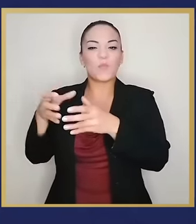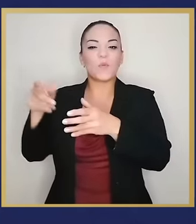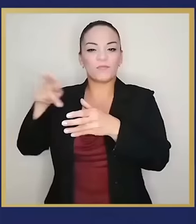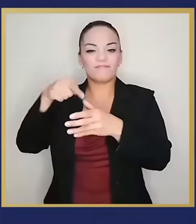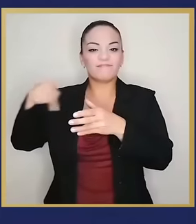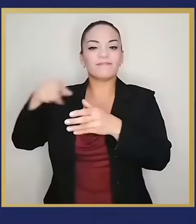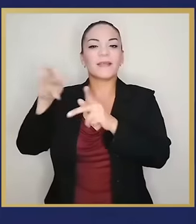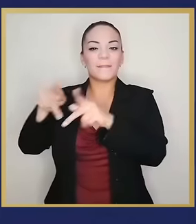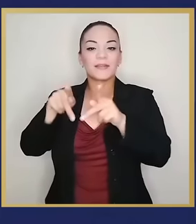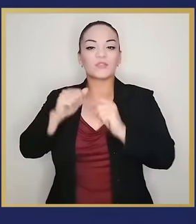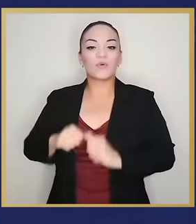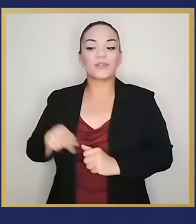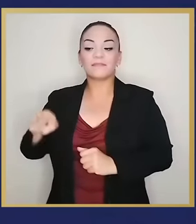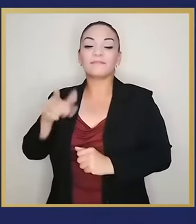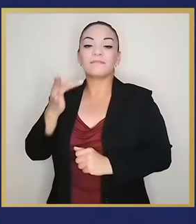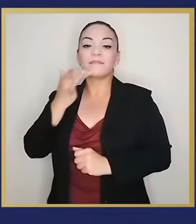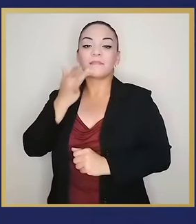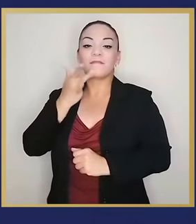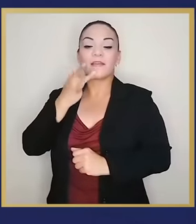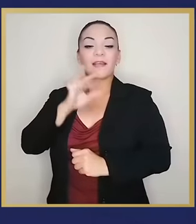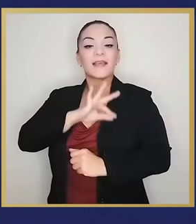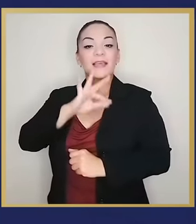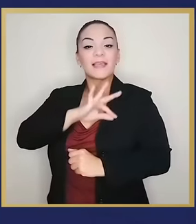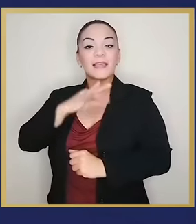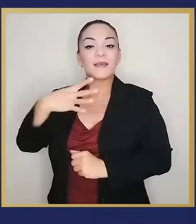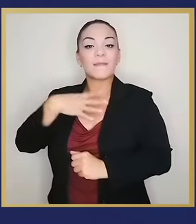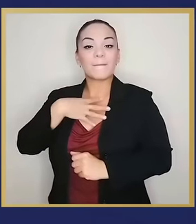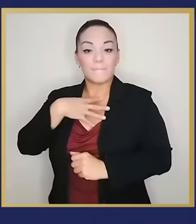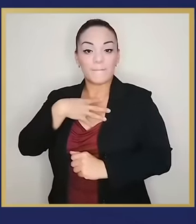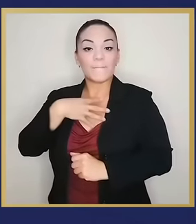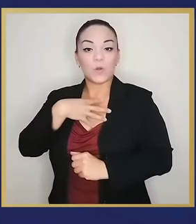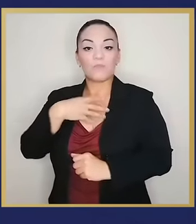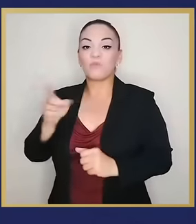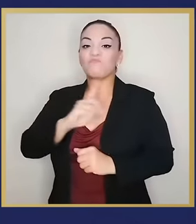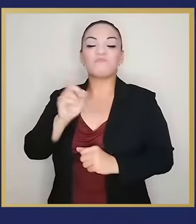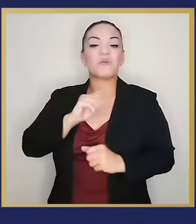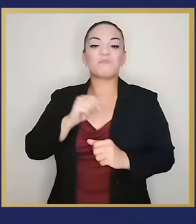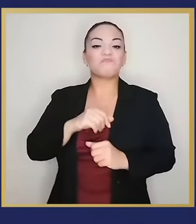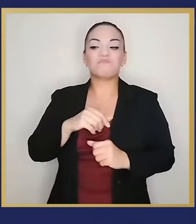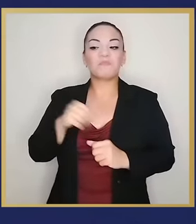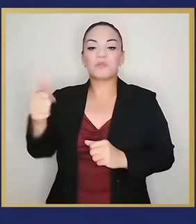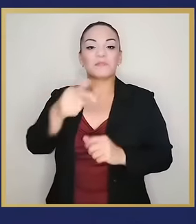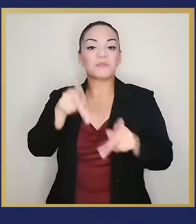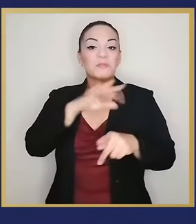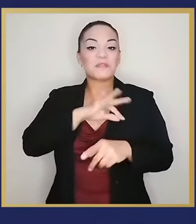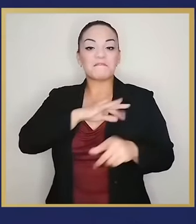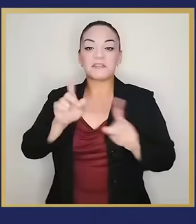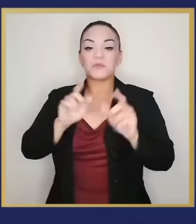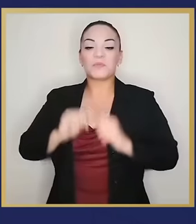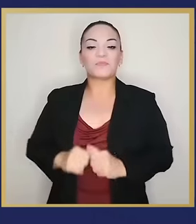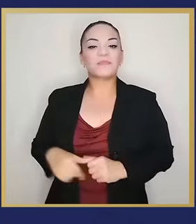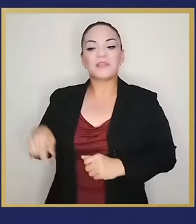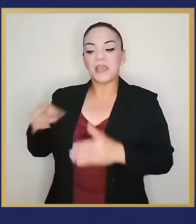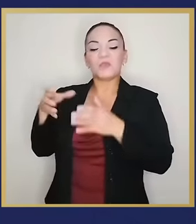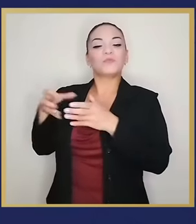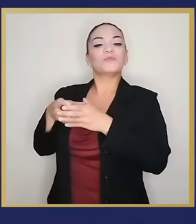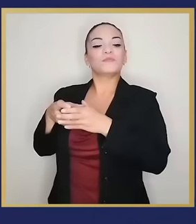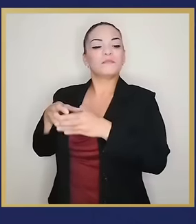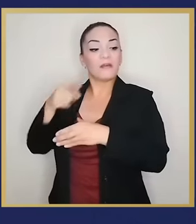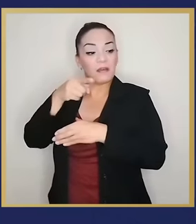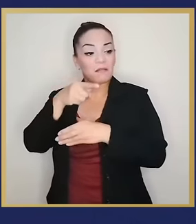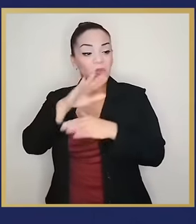grupo de personas que vieron más sus propios intereses que el interés colectivo, que no